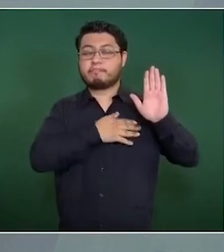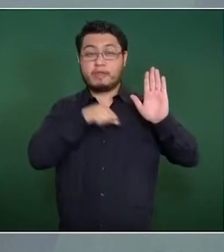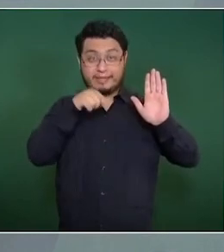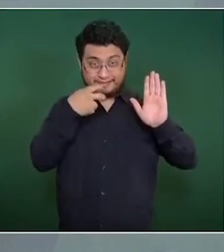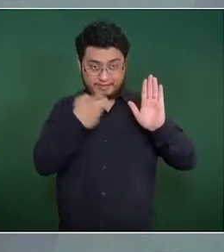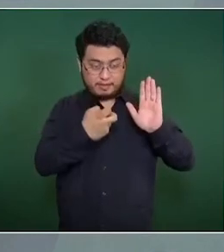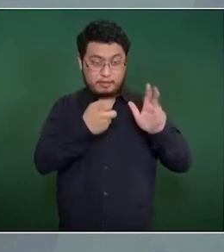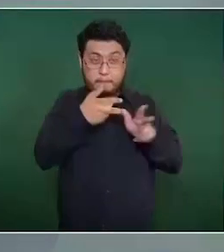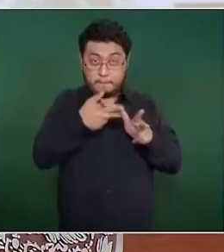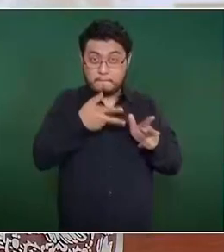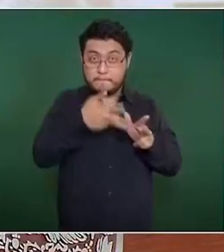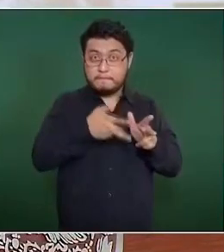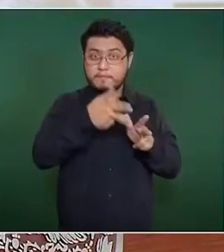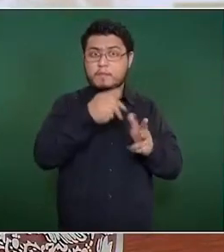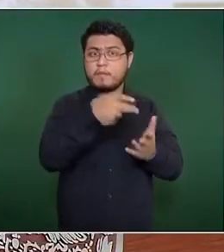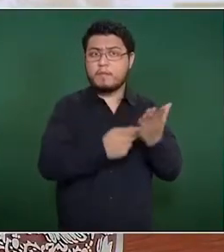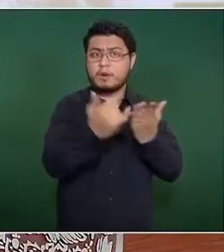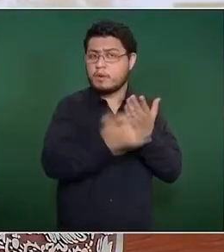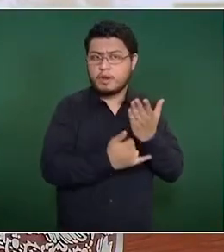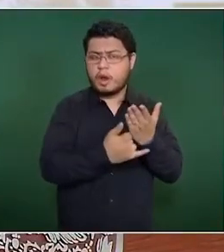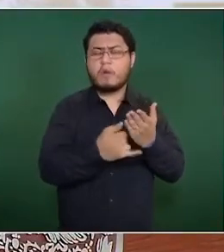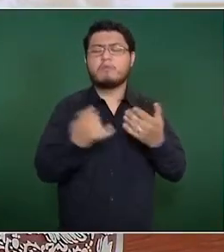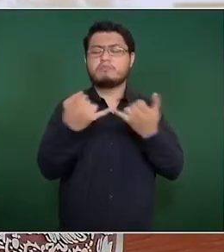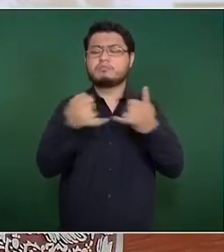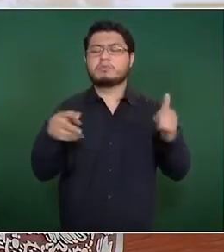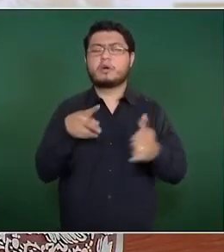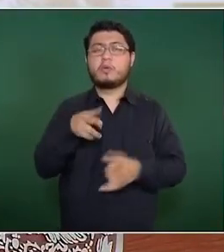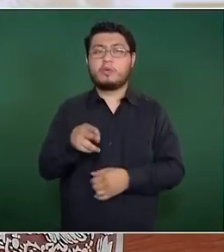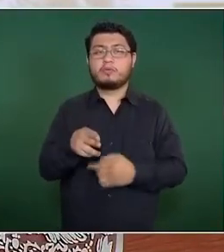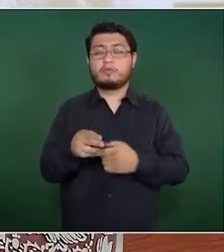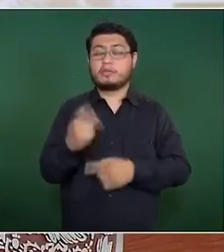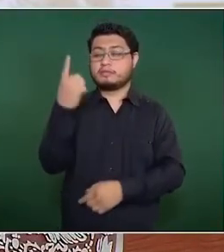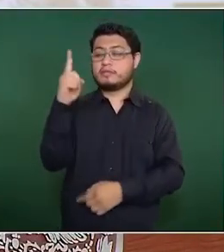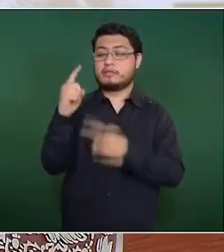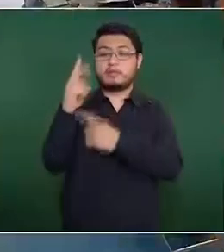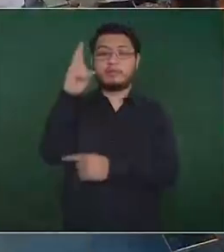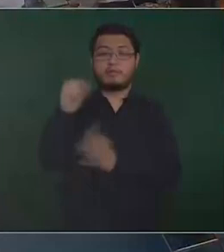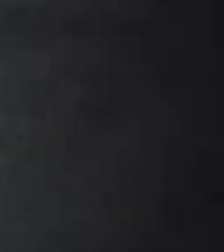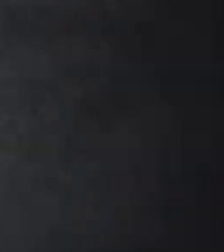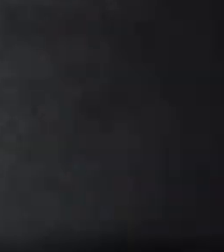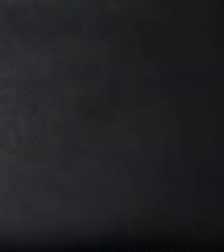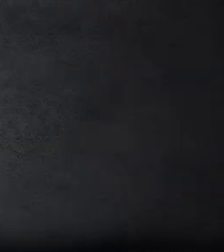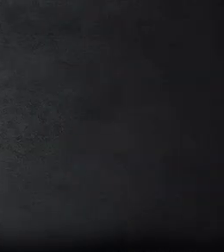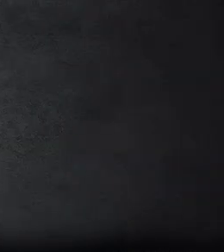obra, el Tren Maya, será inaugurado en diciembre del 2023.